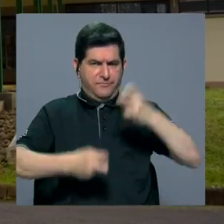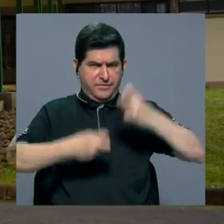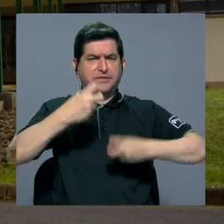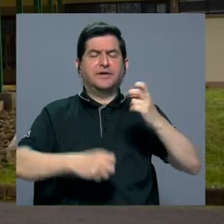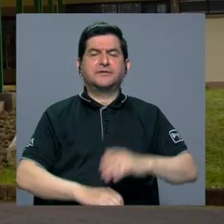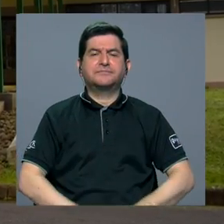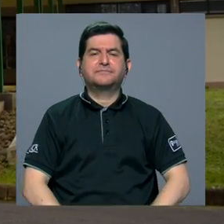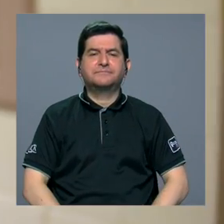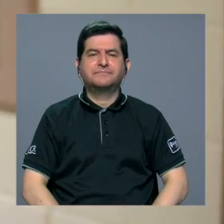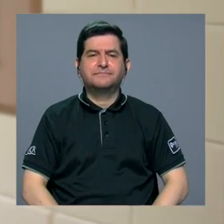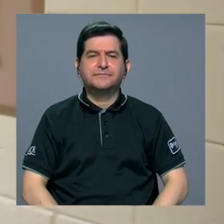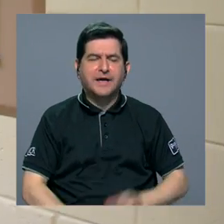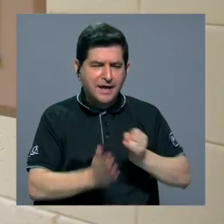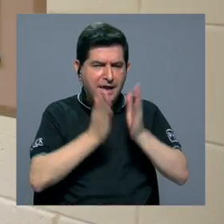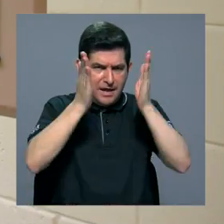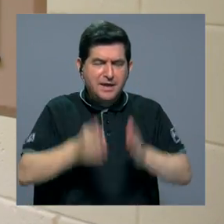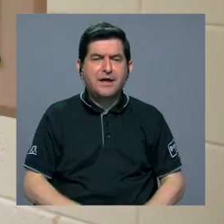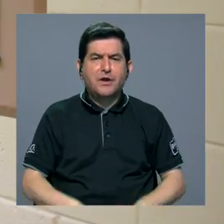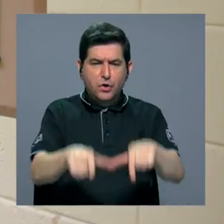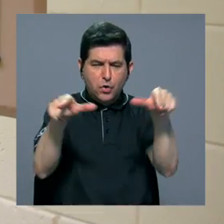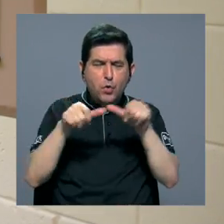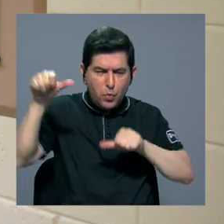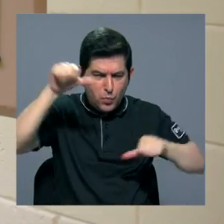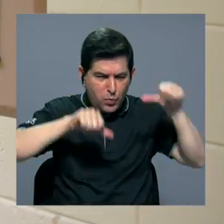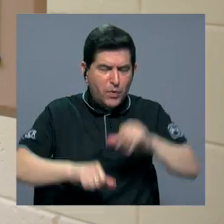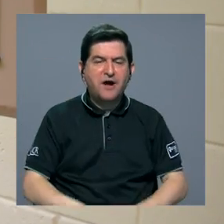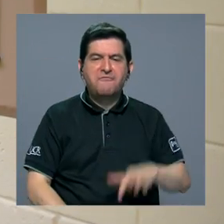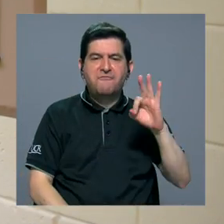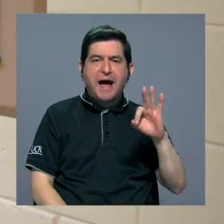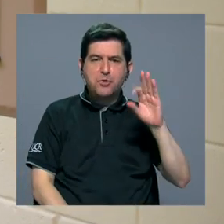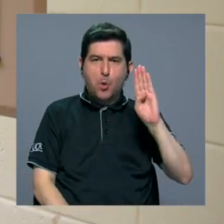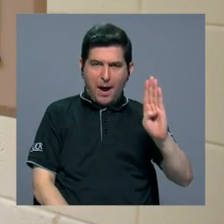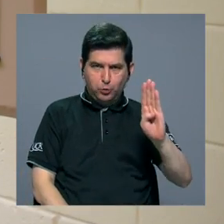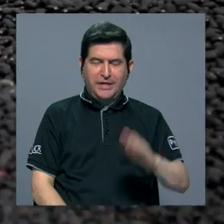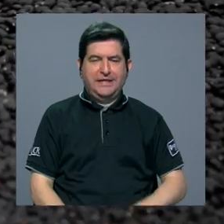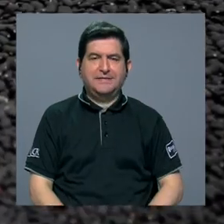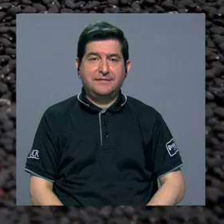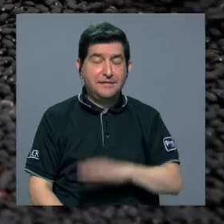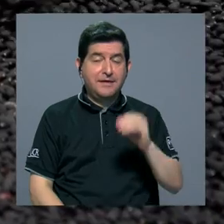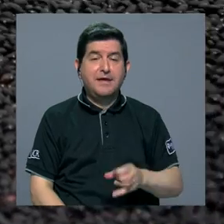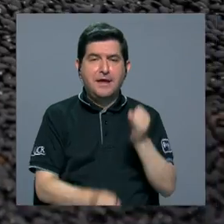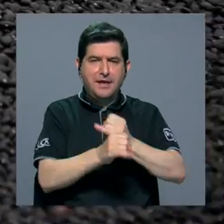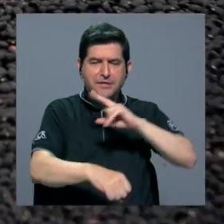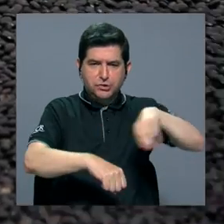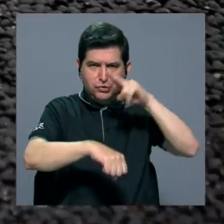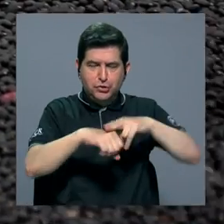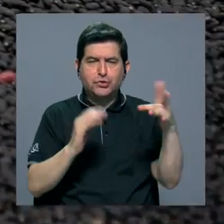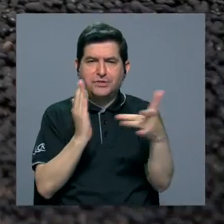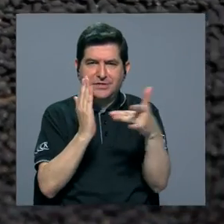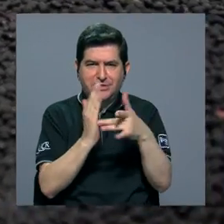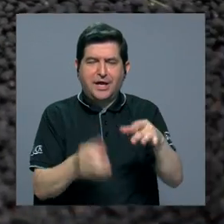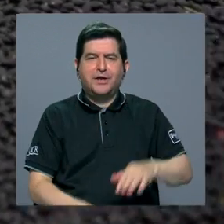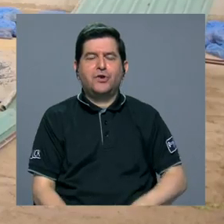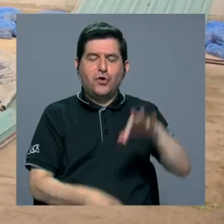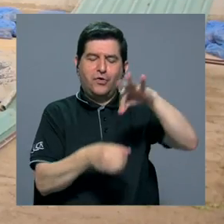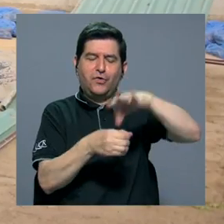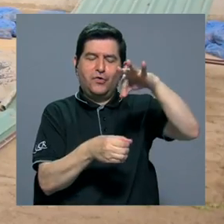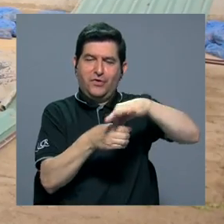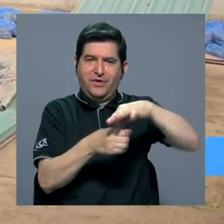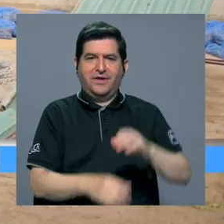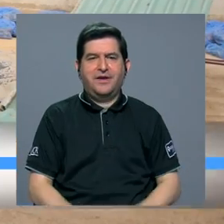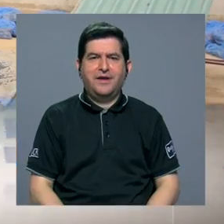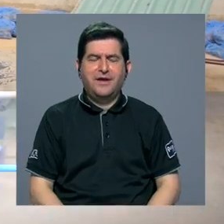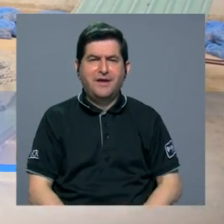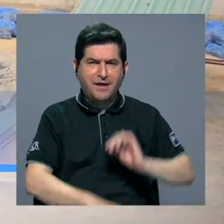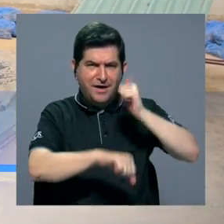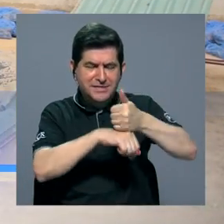problemática. Investigadores de la Estación Experimental Fabio Baudrit y del Instituto Nacional de Tecnología Agropecuaria